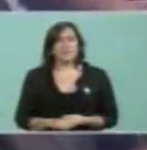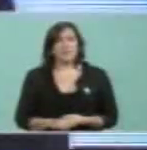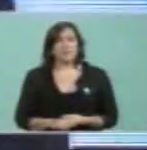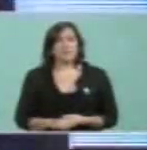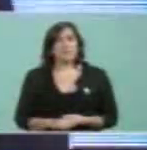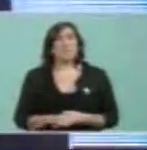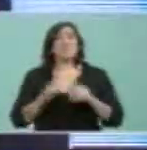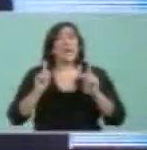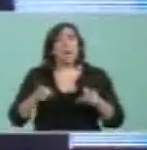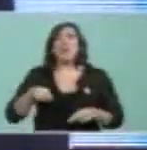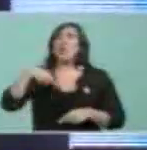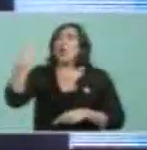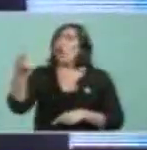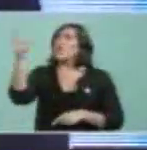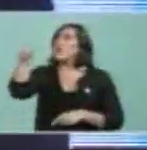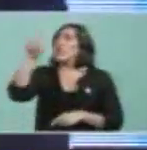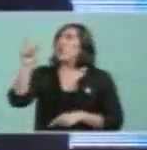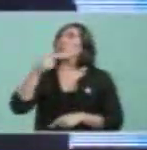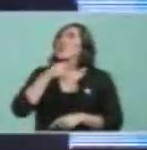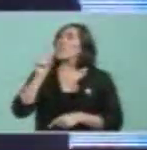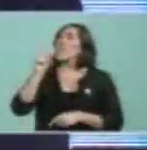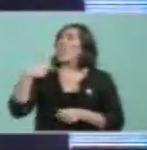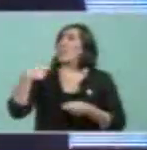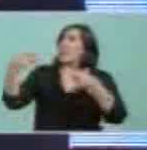Hasta de los que no quieren negociar, inclusive.